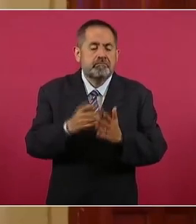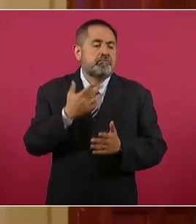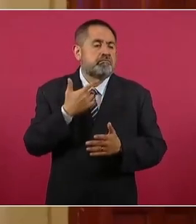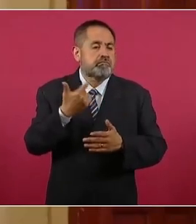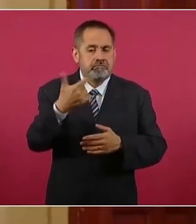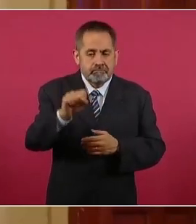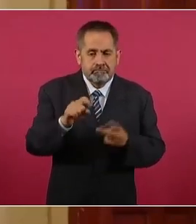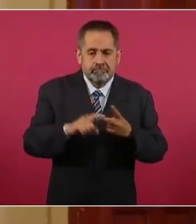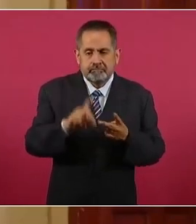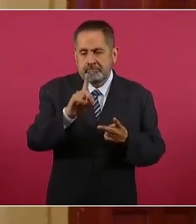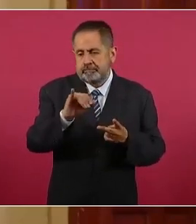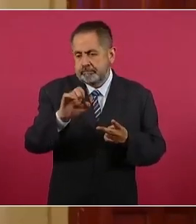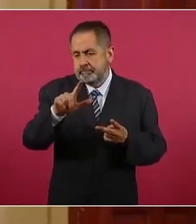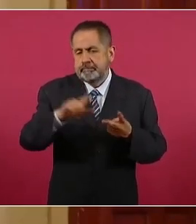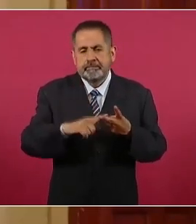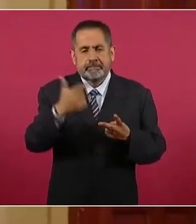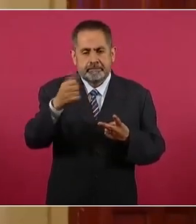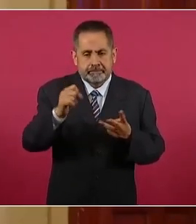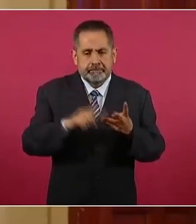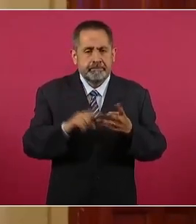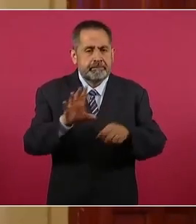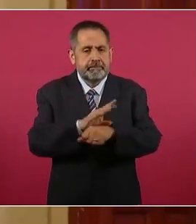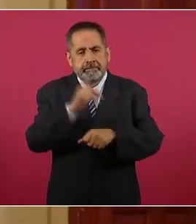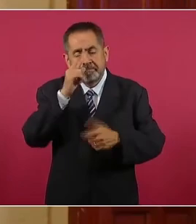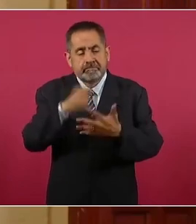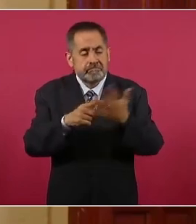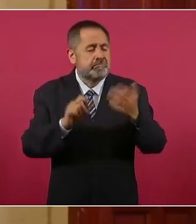diésel, el gas y la electricidad.